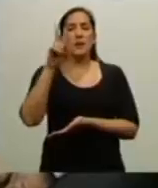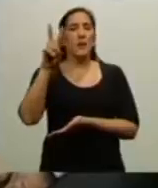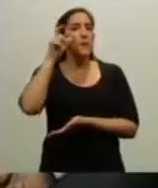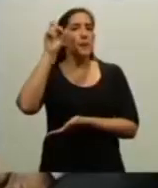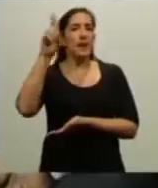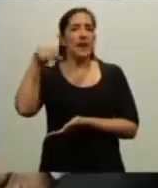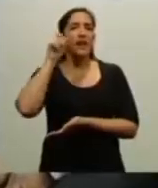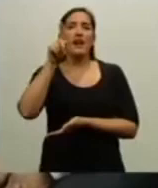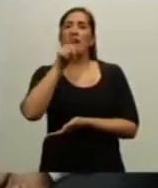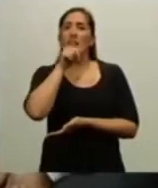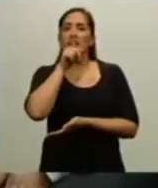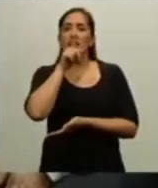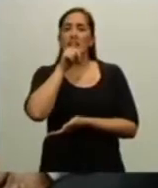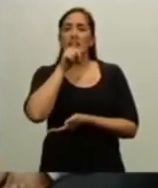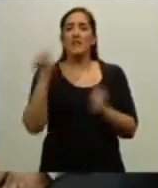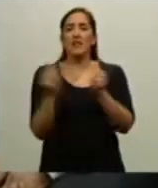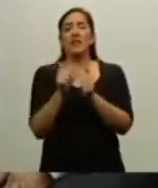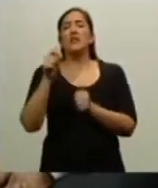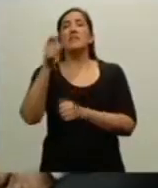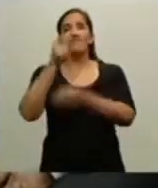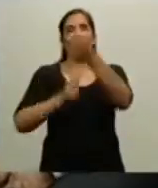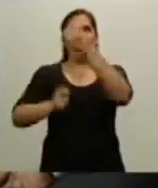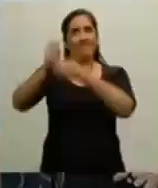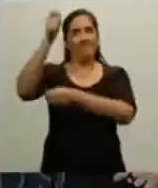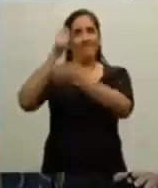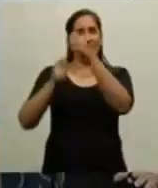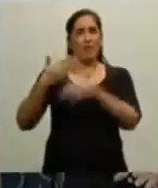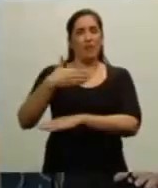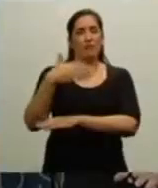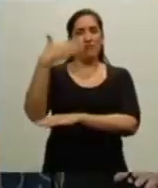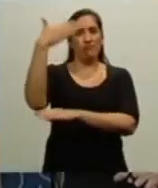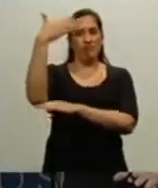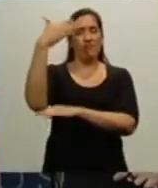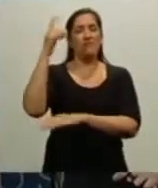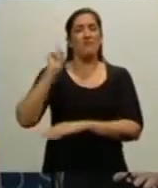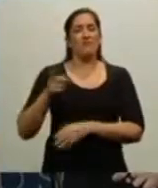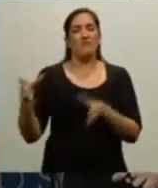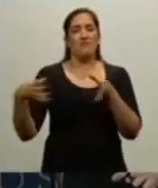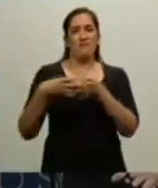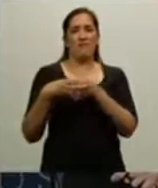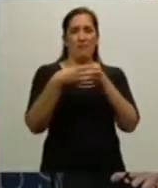izaba por primera vez el pabellón nacional.